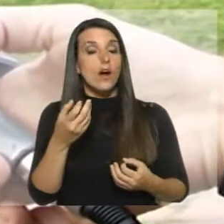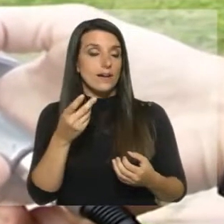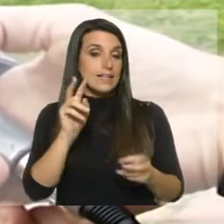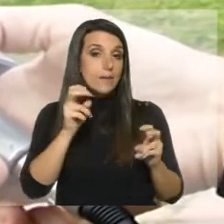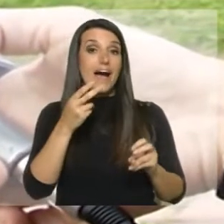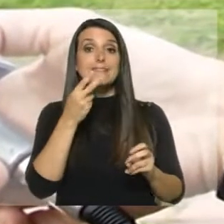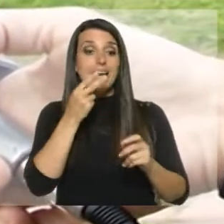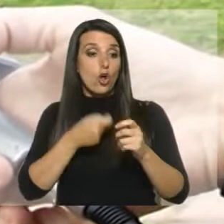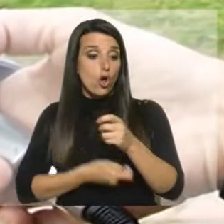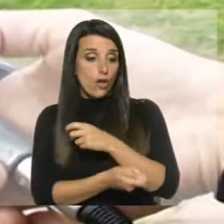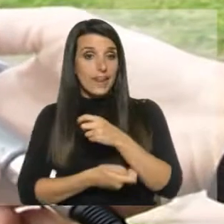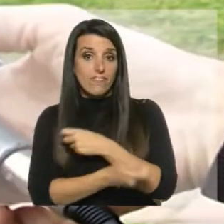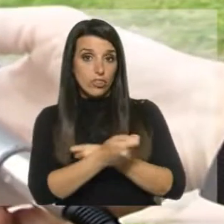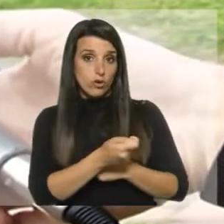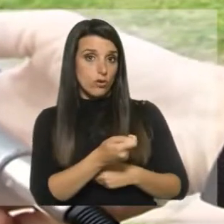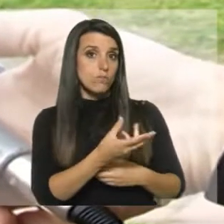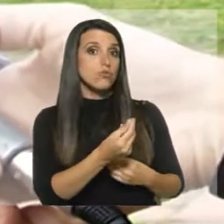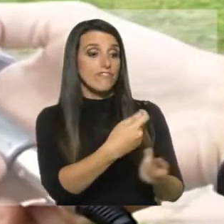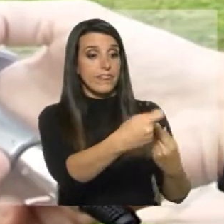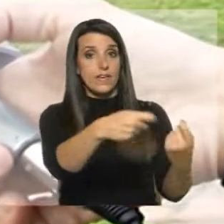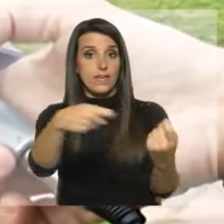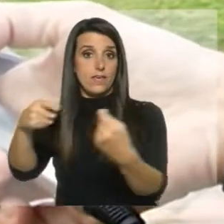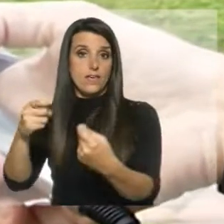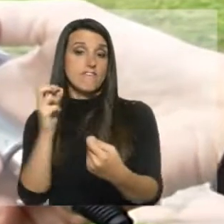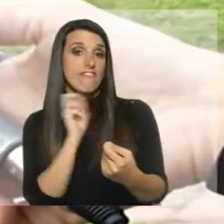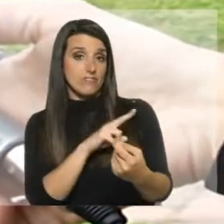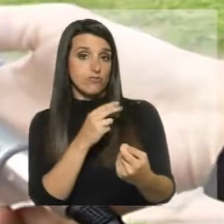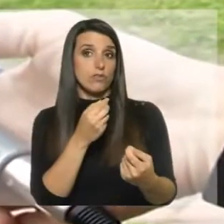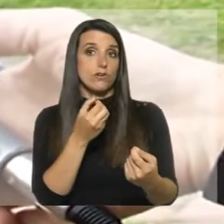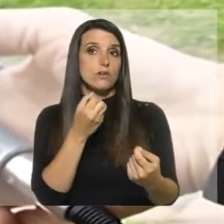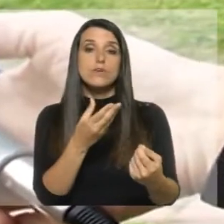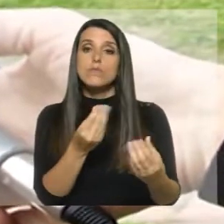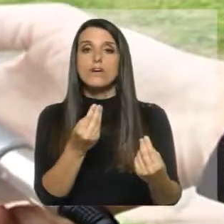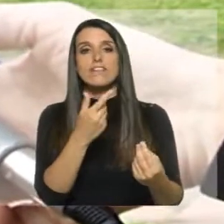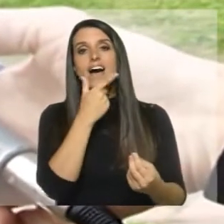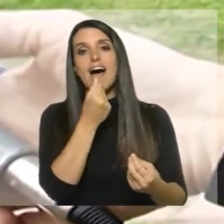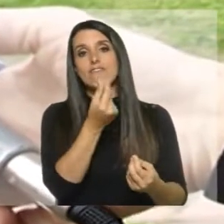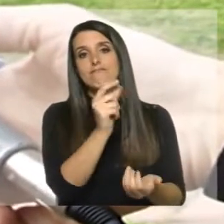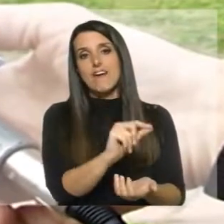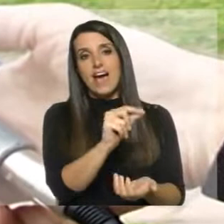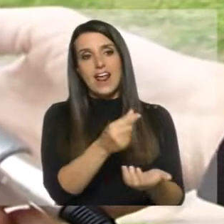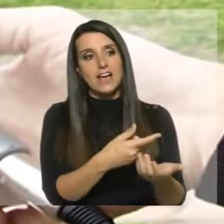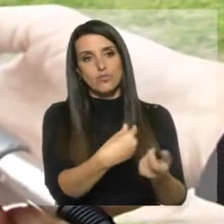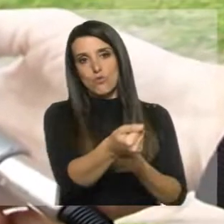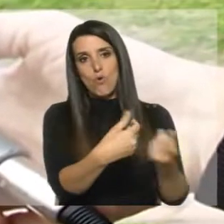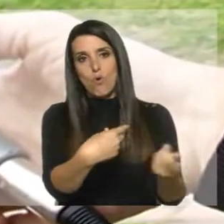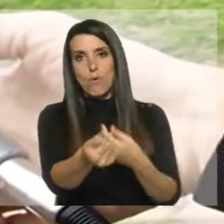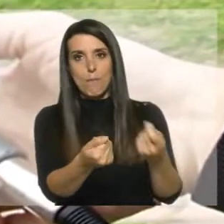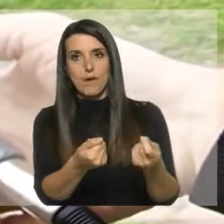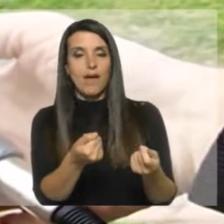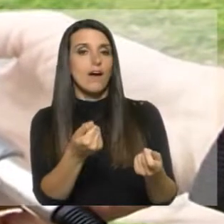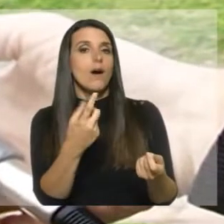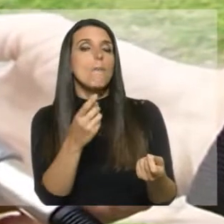socava fuertemente lo que son las políticas de control del tabaco, porque hace muy accesible un producto altamente nocivo, porque no se puede